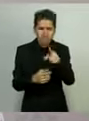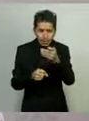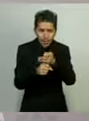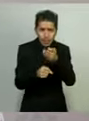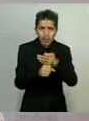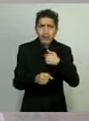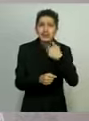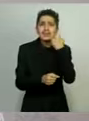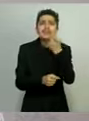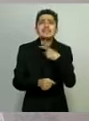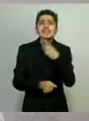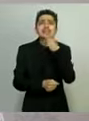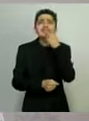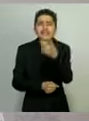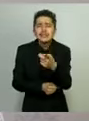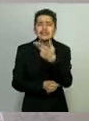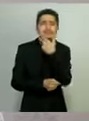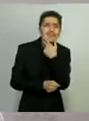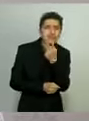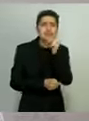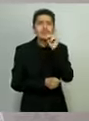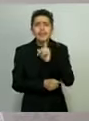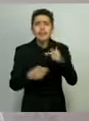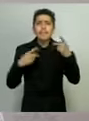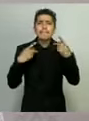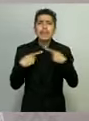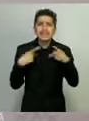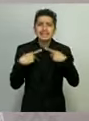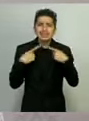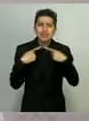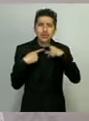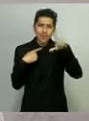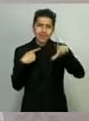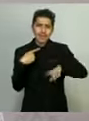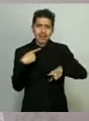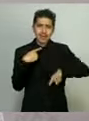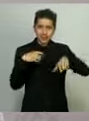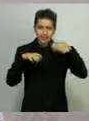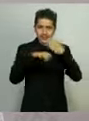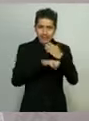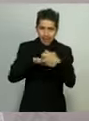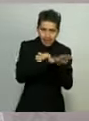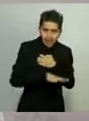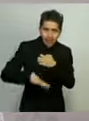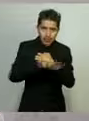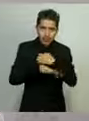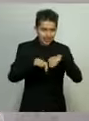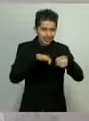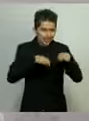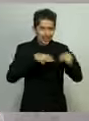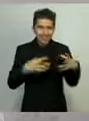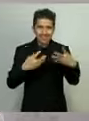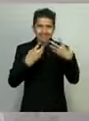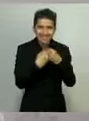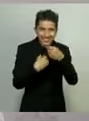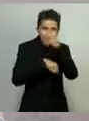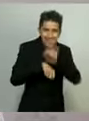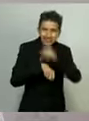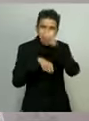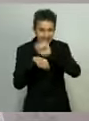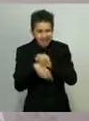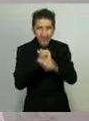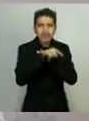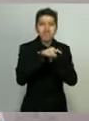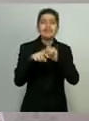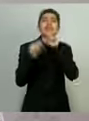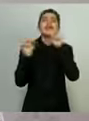a las y a los funcionarios del gobierno del Estado, a los funcionarios de